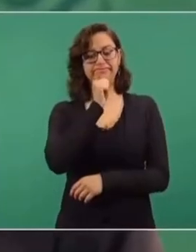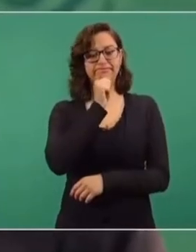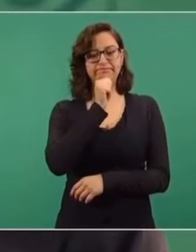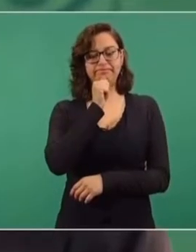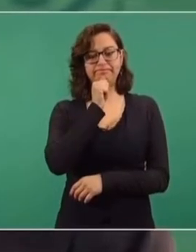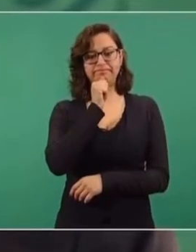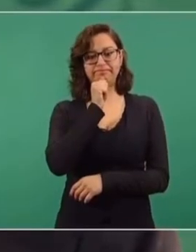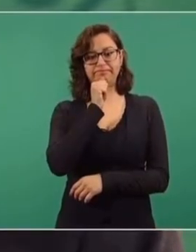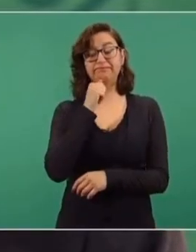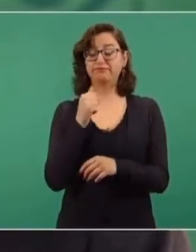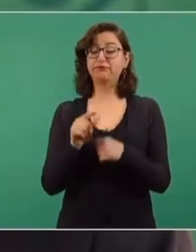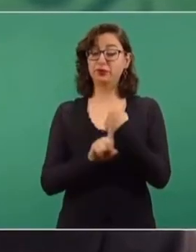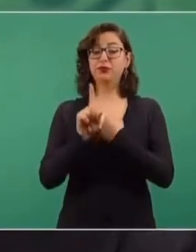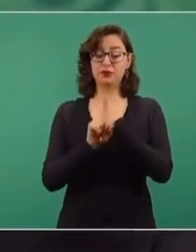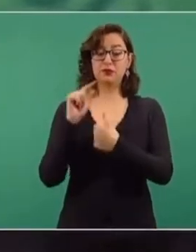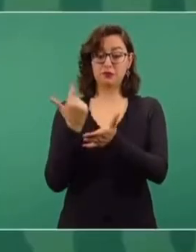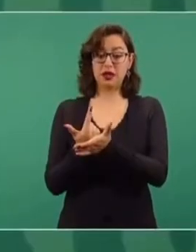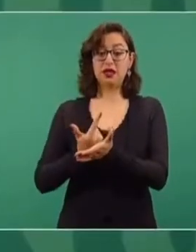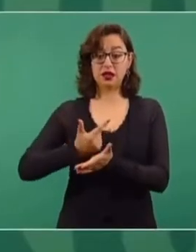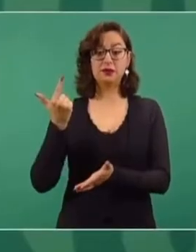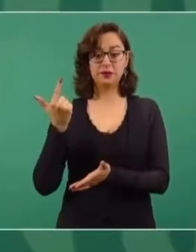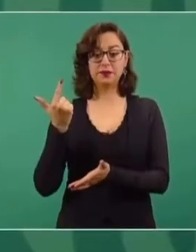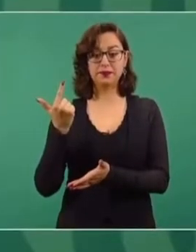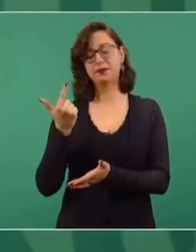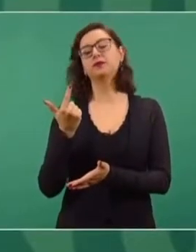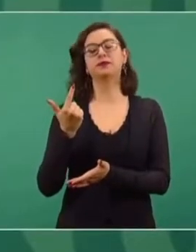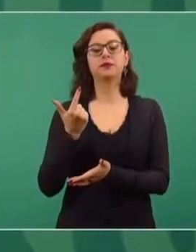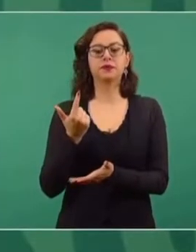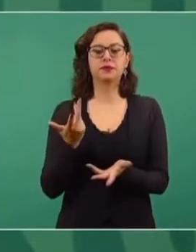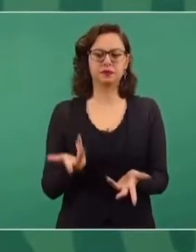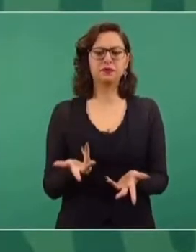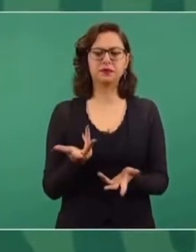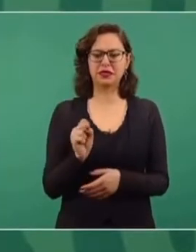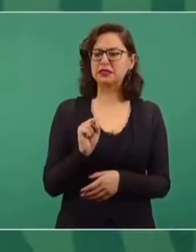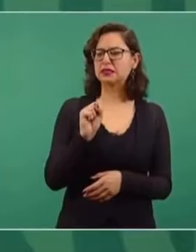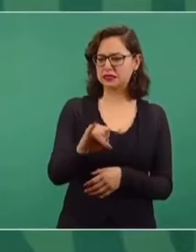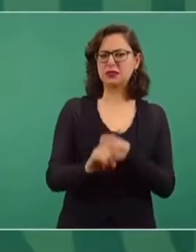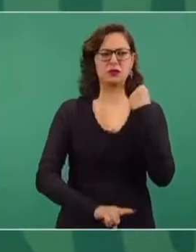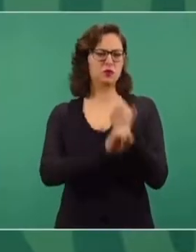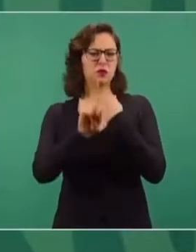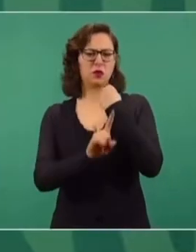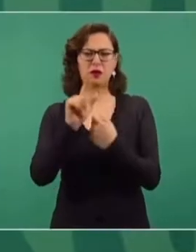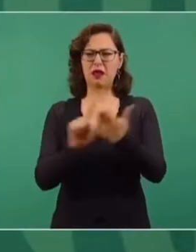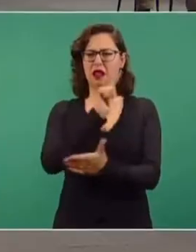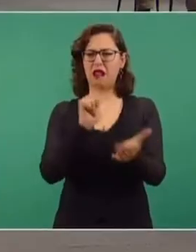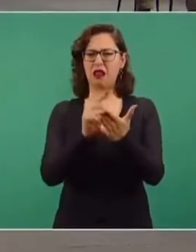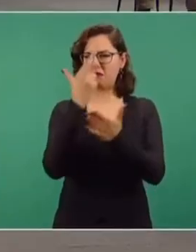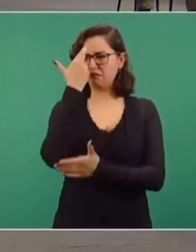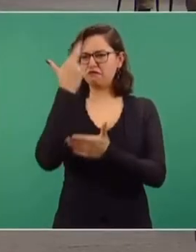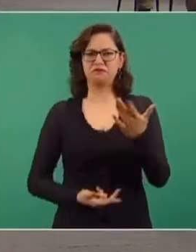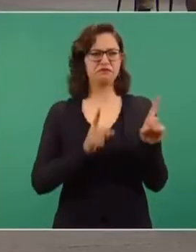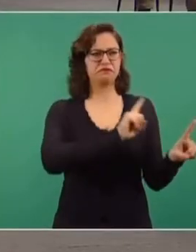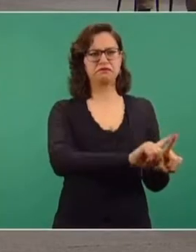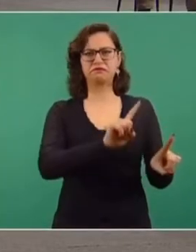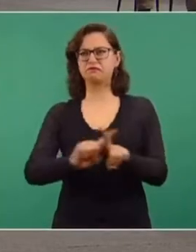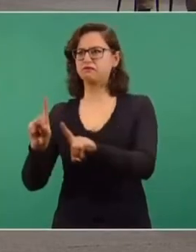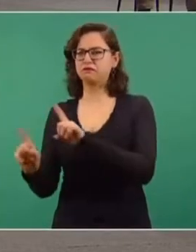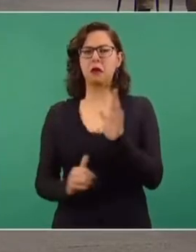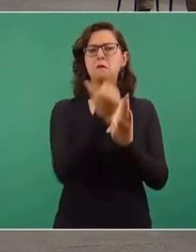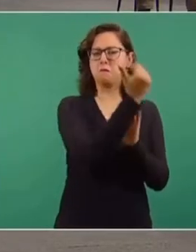Hemos podido disminuir la incidencia delictiva en lo general, casi en todos los delitos desde que estamos en el gobierno,